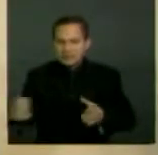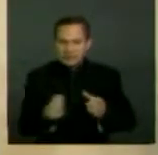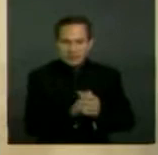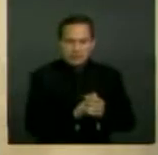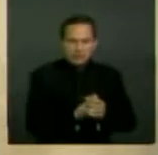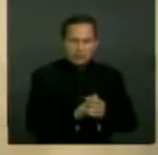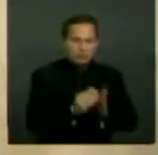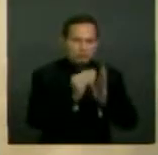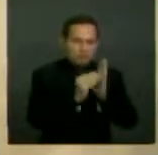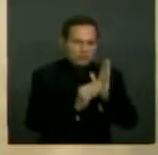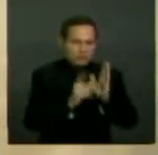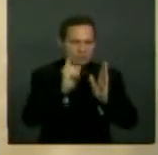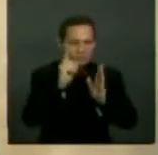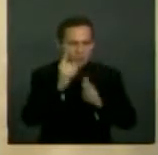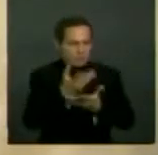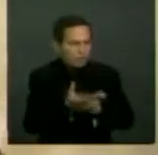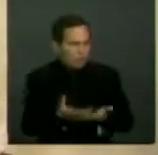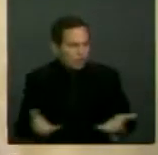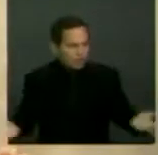de políticas públicas.